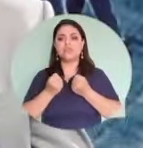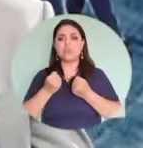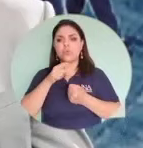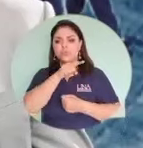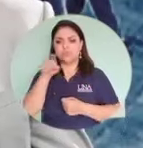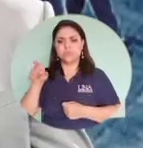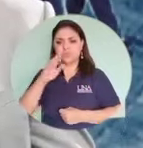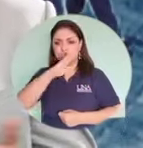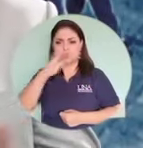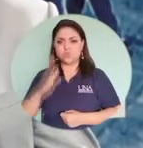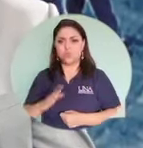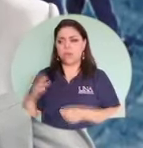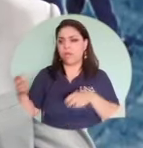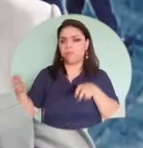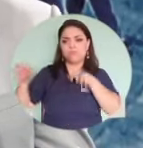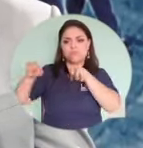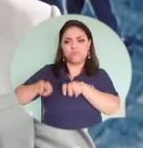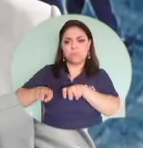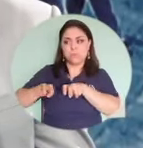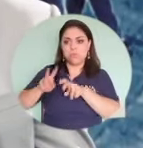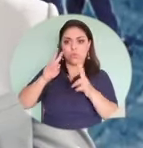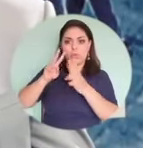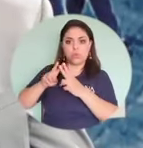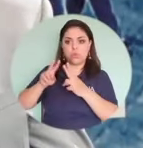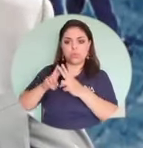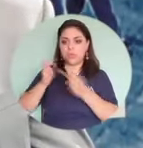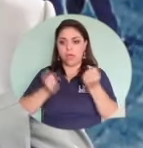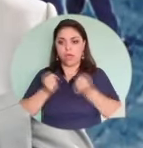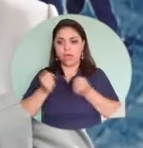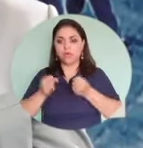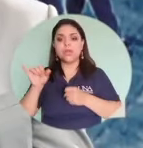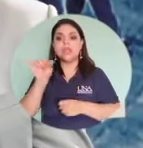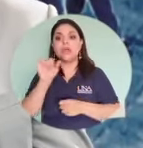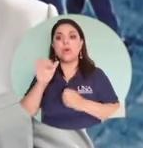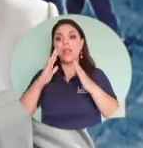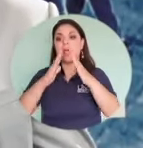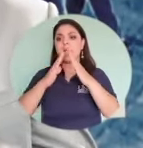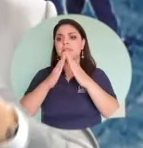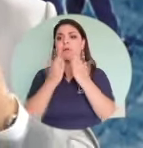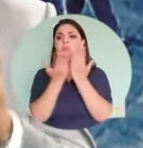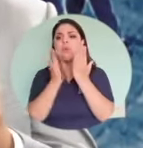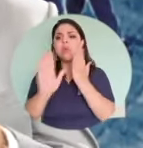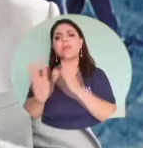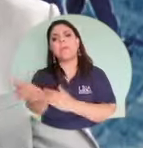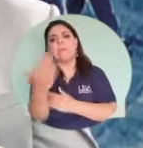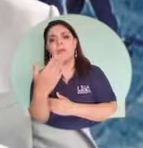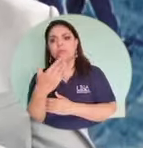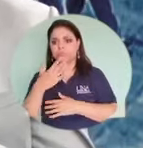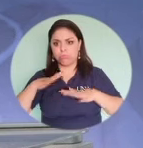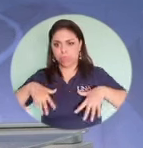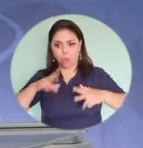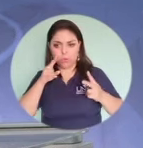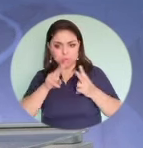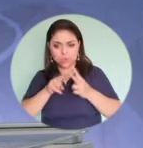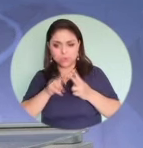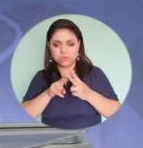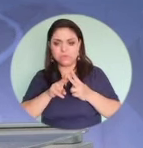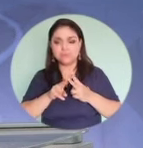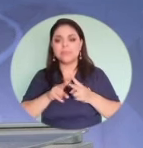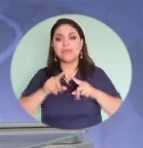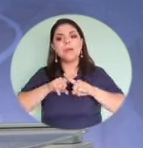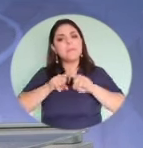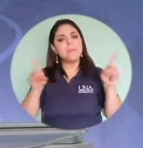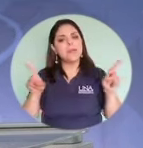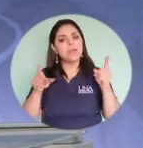desconocido de nuestro carro. Igualmente en las casas tampoco le abrimos la puerta a ningún desconocido, pero los usuarios todavía no tienen esa malicia